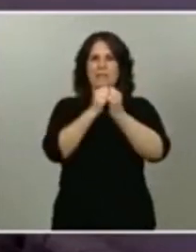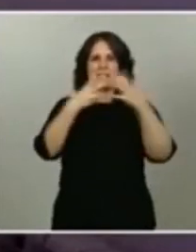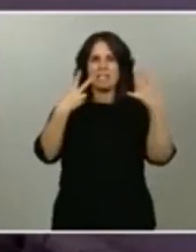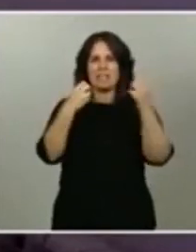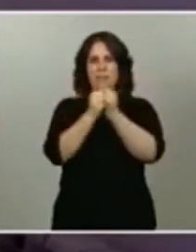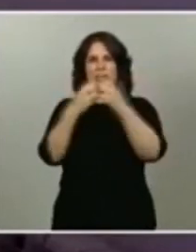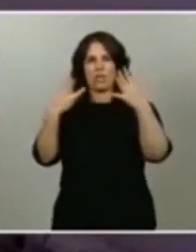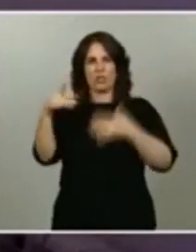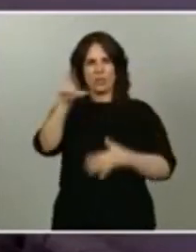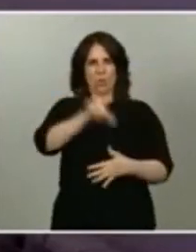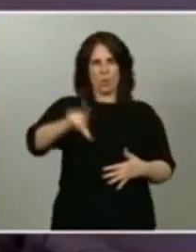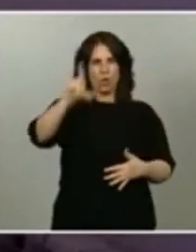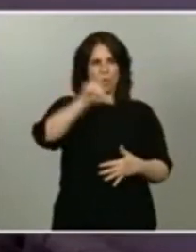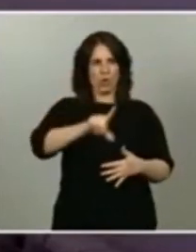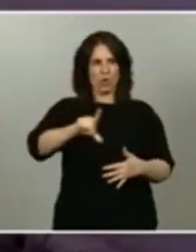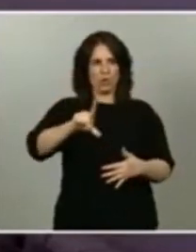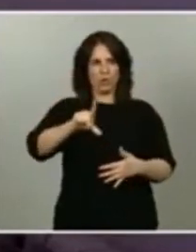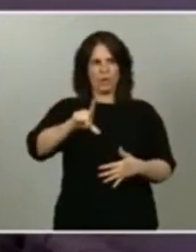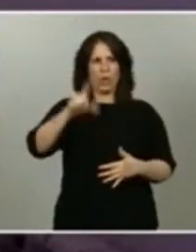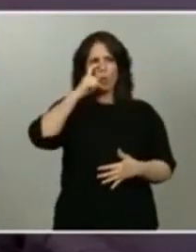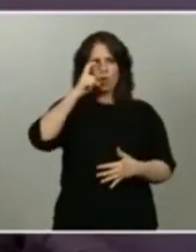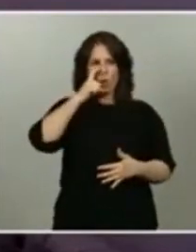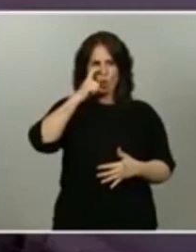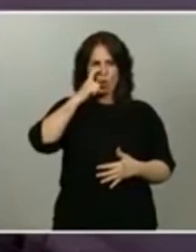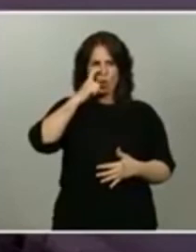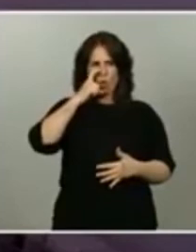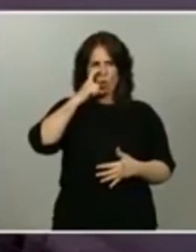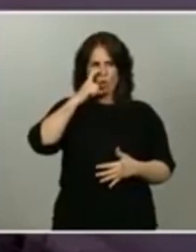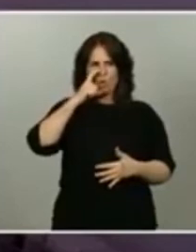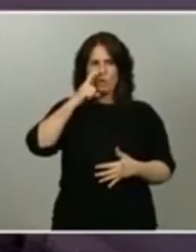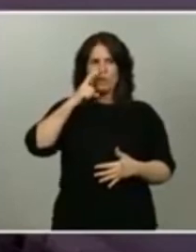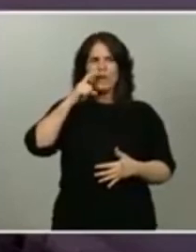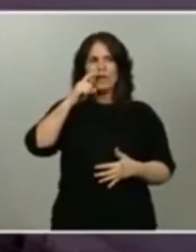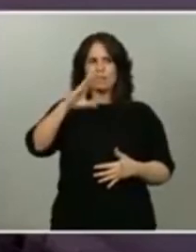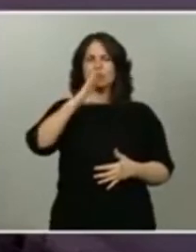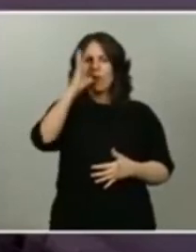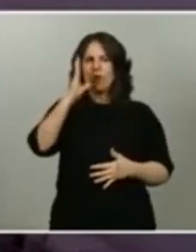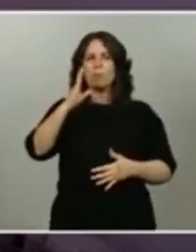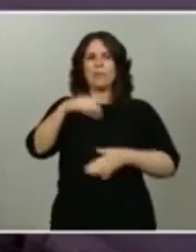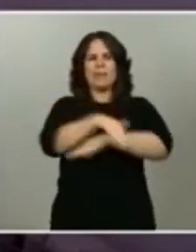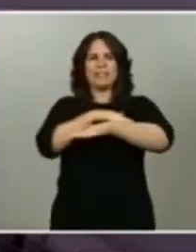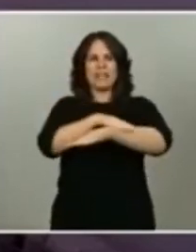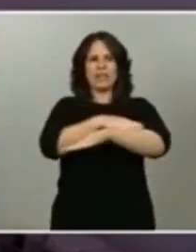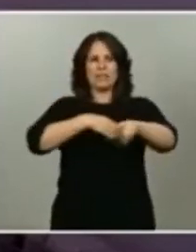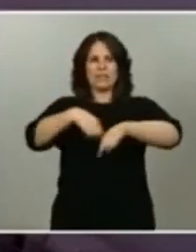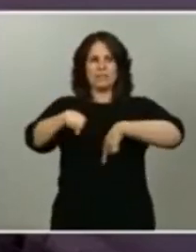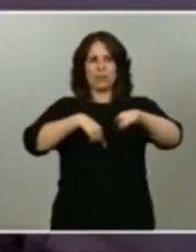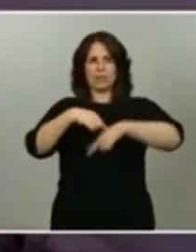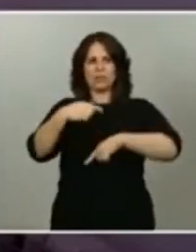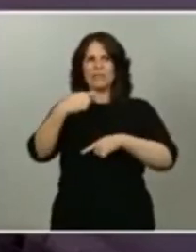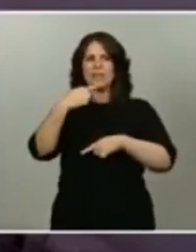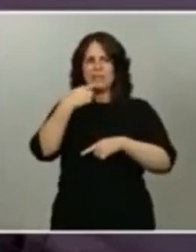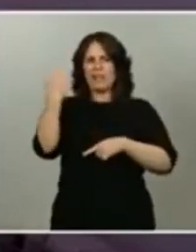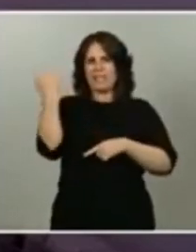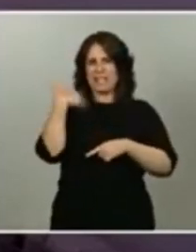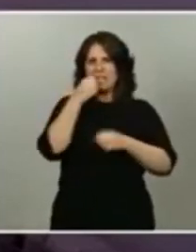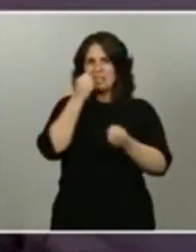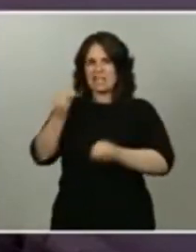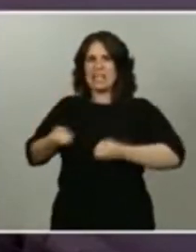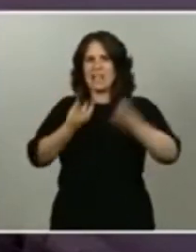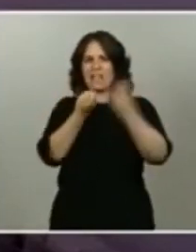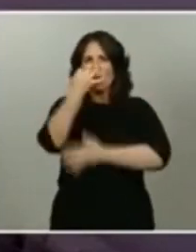principal es la falta de respuesta por el ministerio de transporte a las demandas planteadas que se le han trasladado precisamente en varias ocasiones